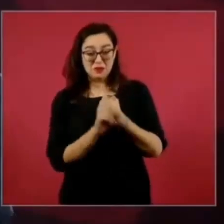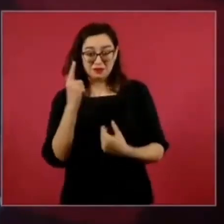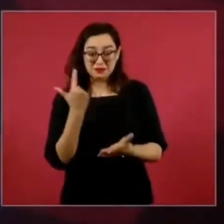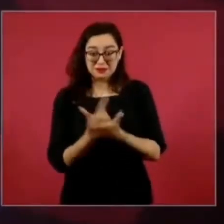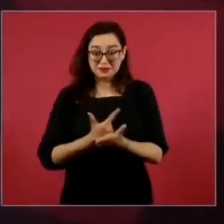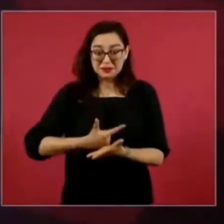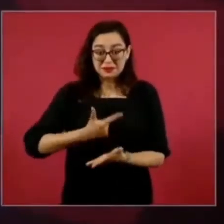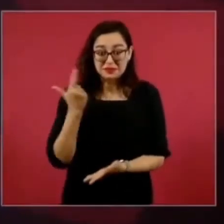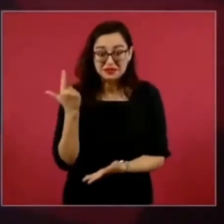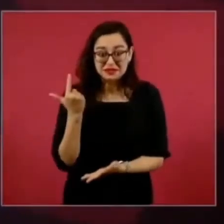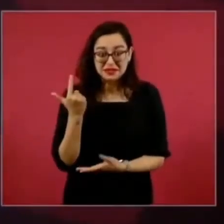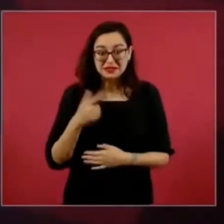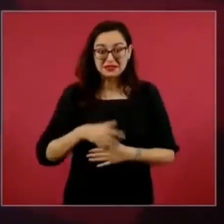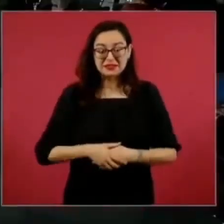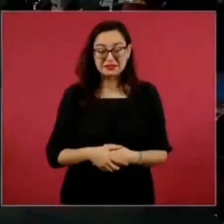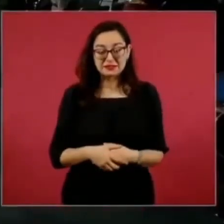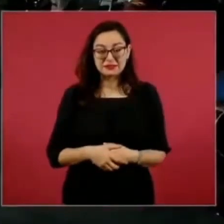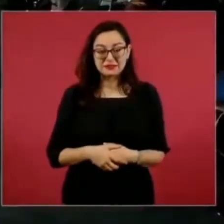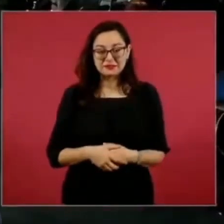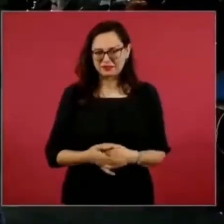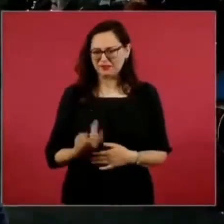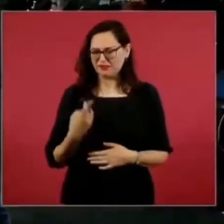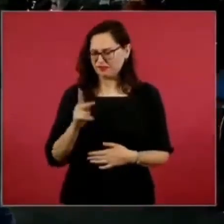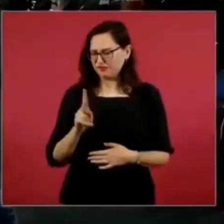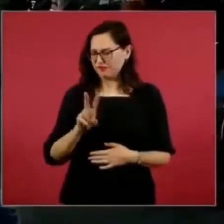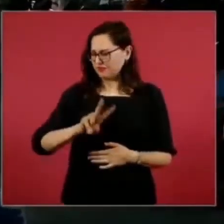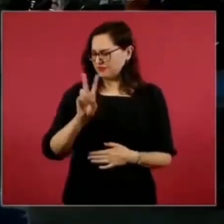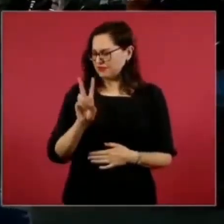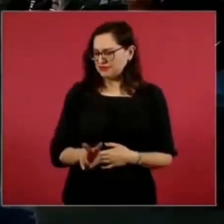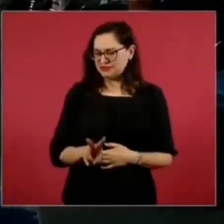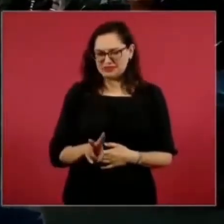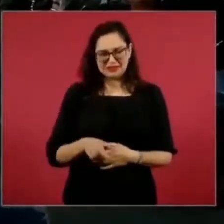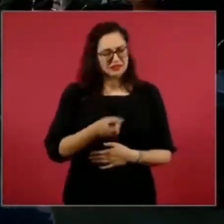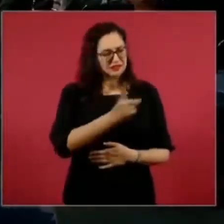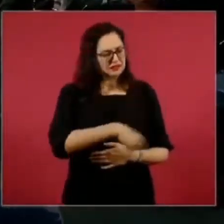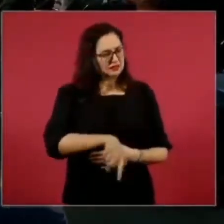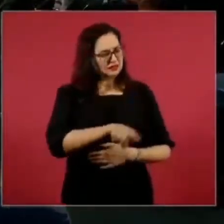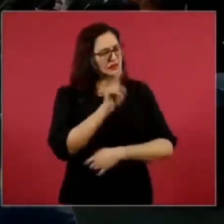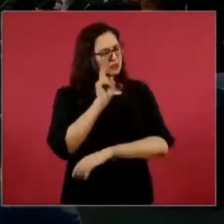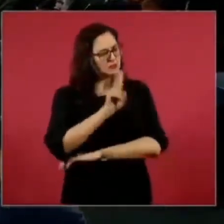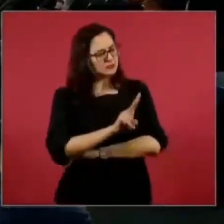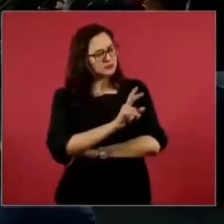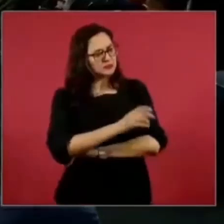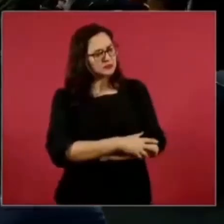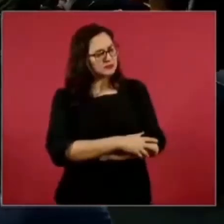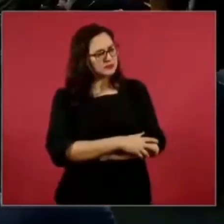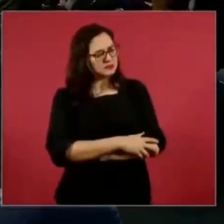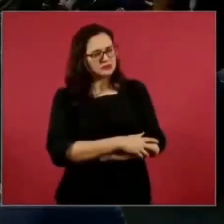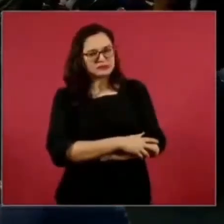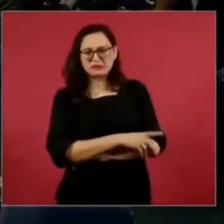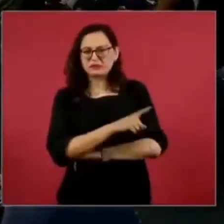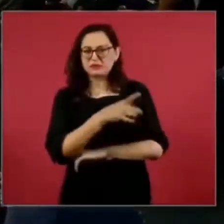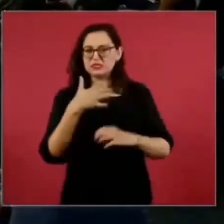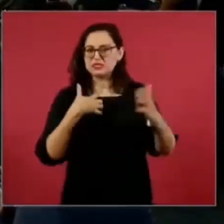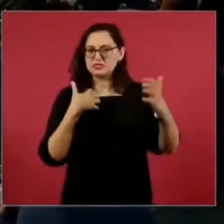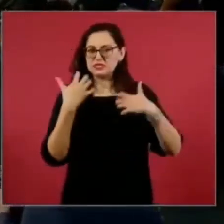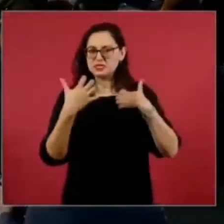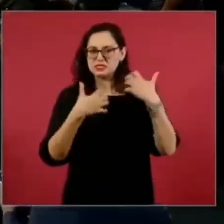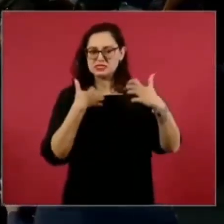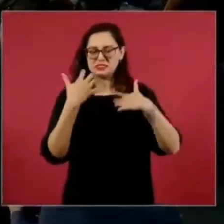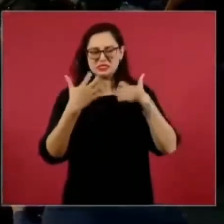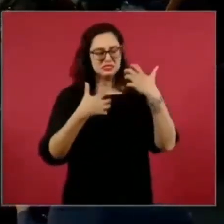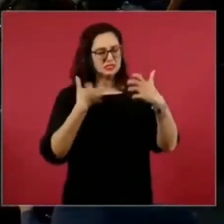Pero nunca los había visto tan descarados,